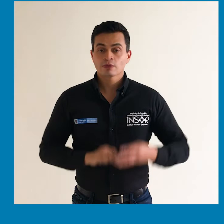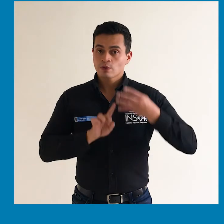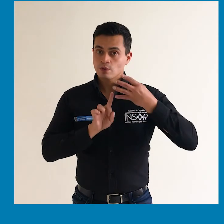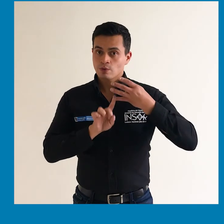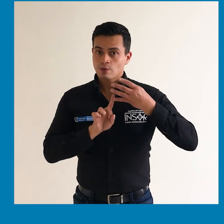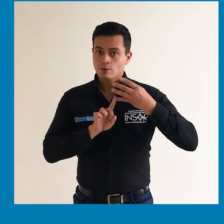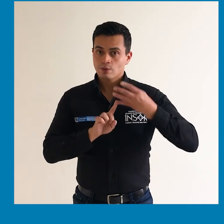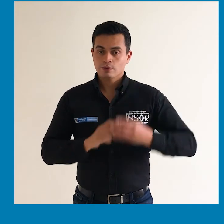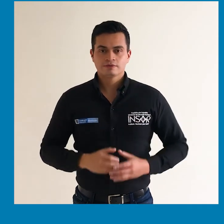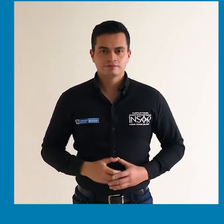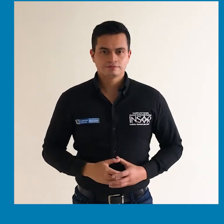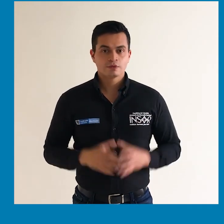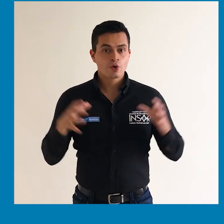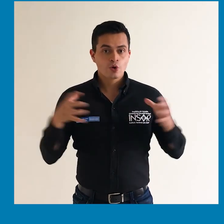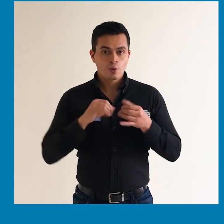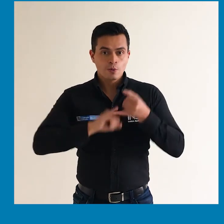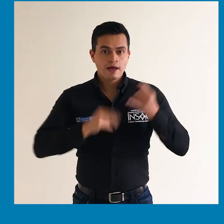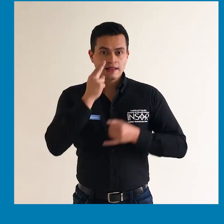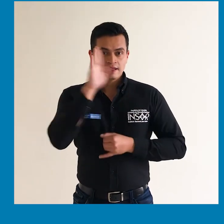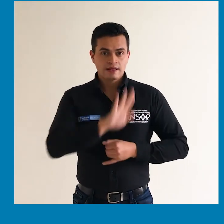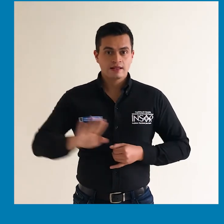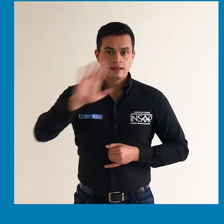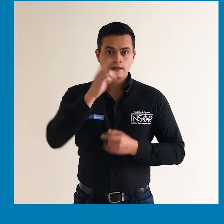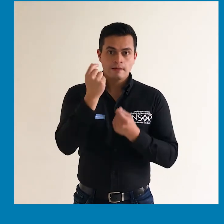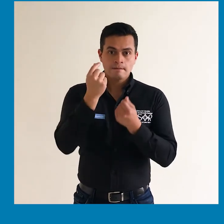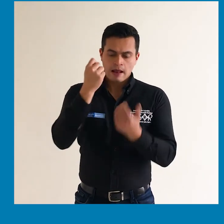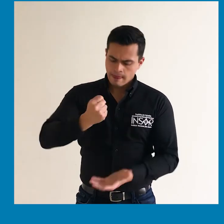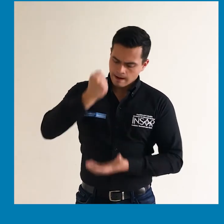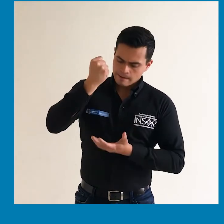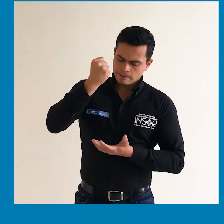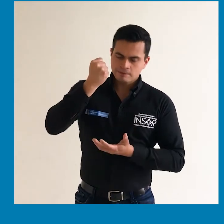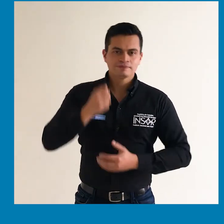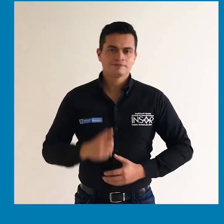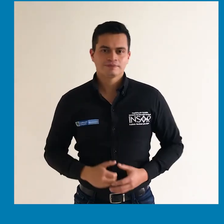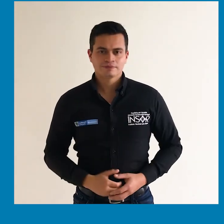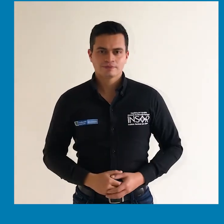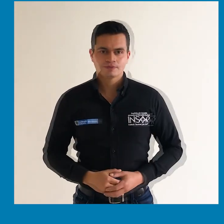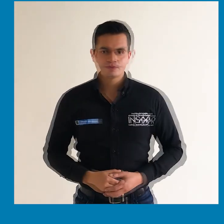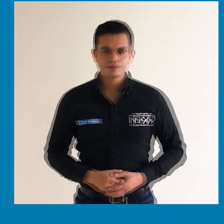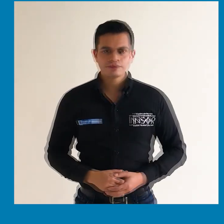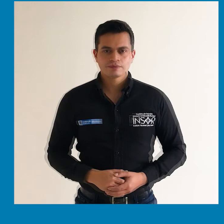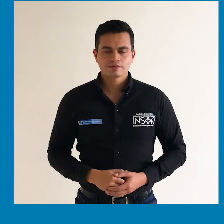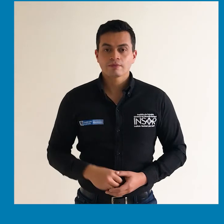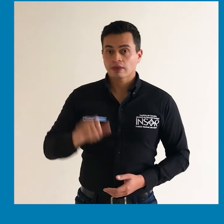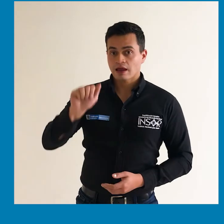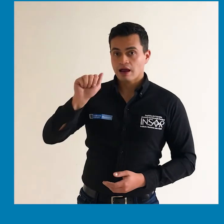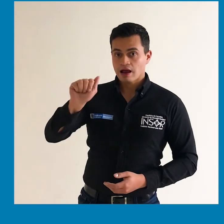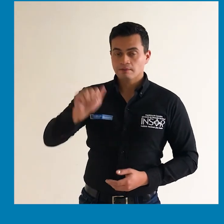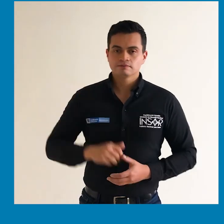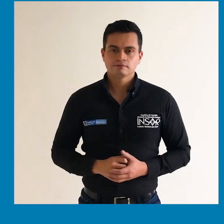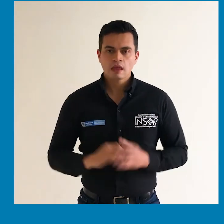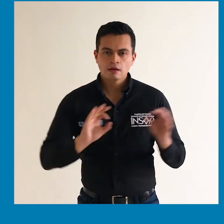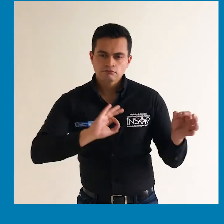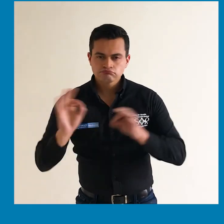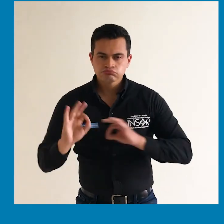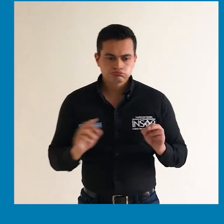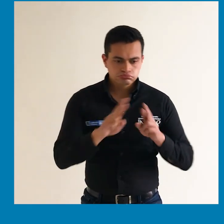Cuarto. Presupuesto del Mecanismo Independiente Nacional A.